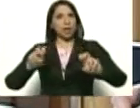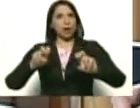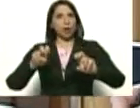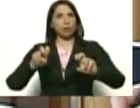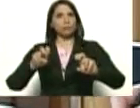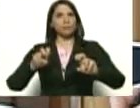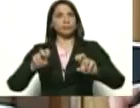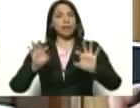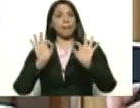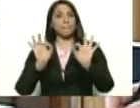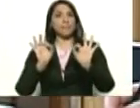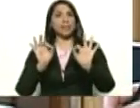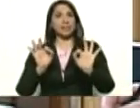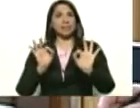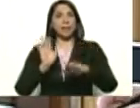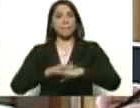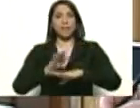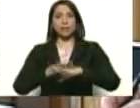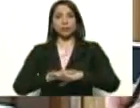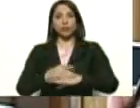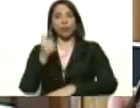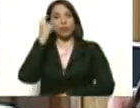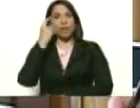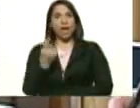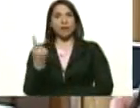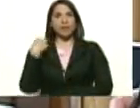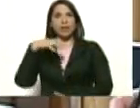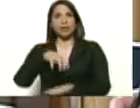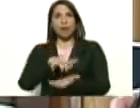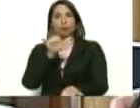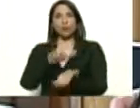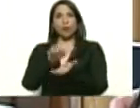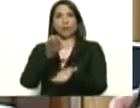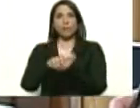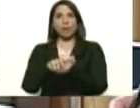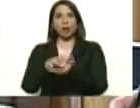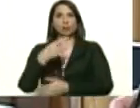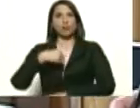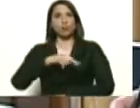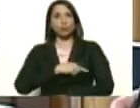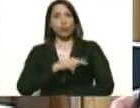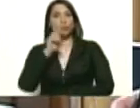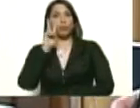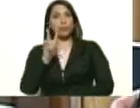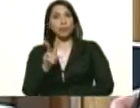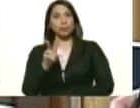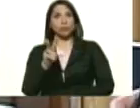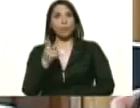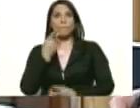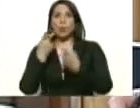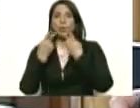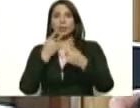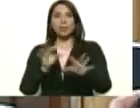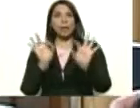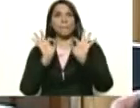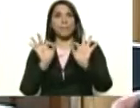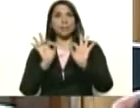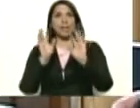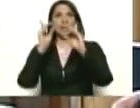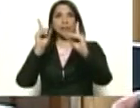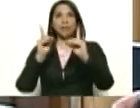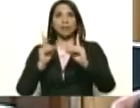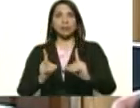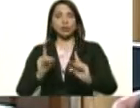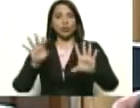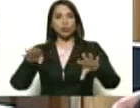presentó el día de ayer en el estado Nueva Esparta. Hemos visto las políticas especiales y las decisiones que